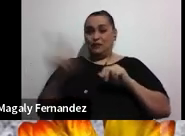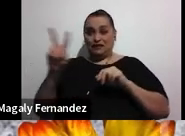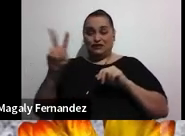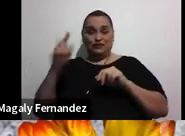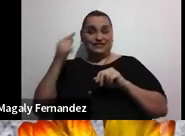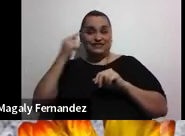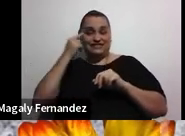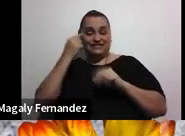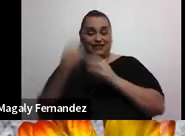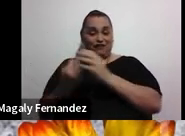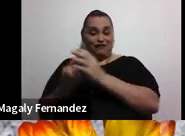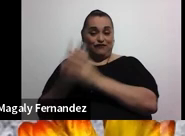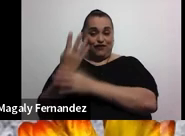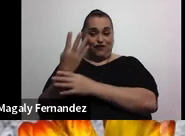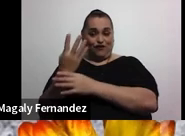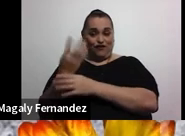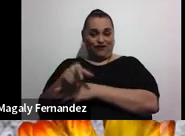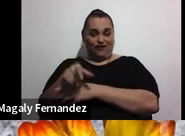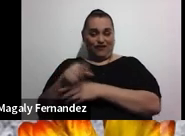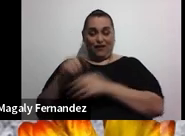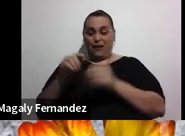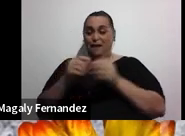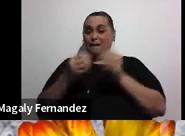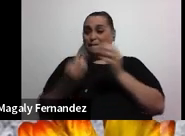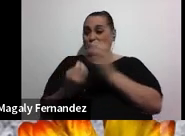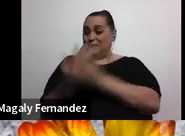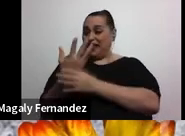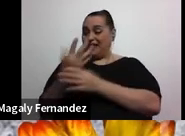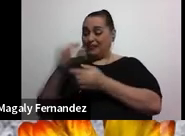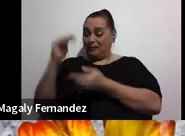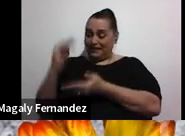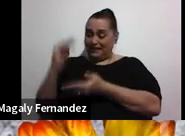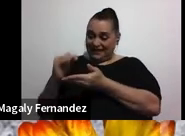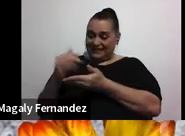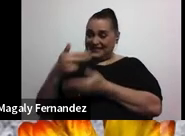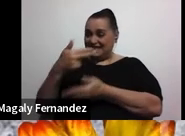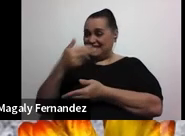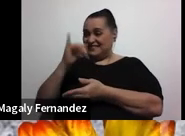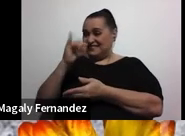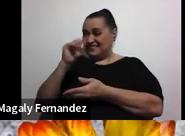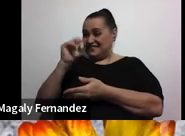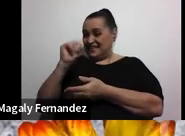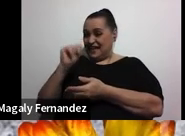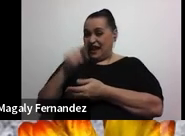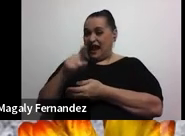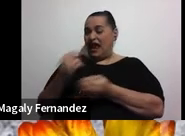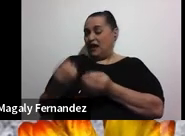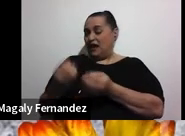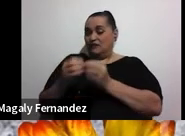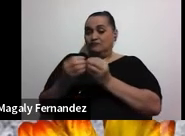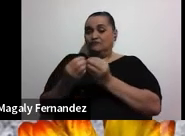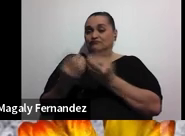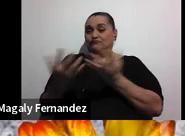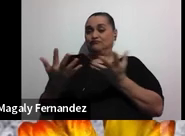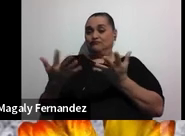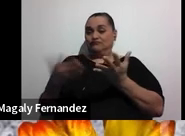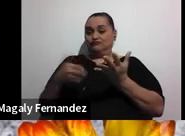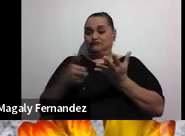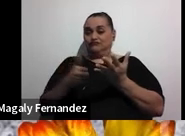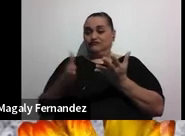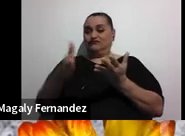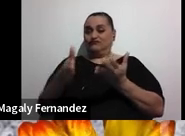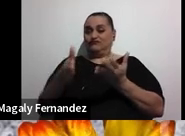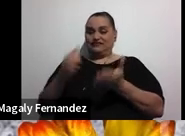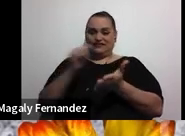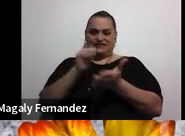ustedes han visto las chinitas esa planta chiquitita que de alguna manera se abre dentro del pavimento y sale y uno dice